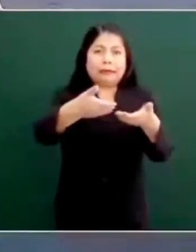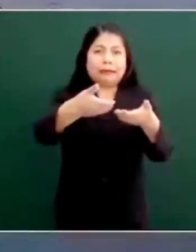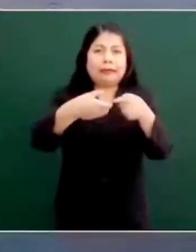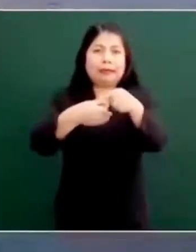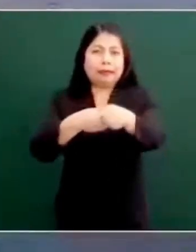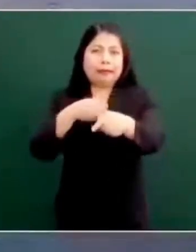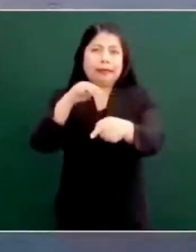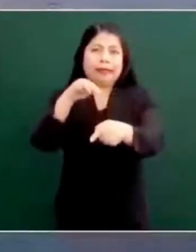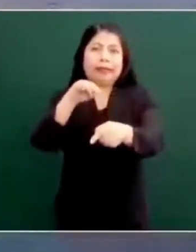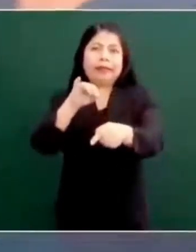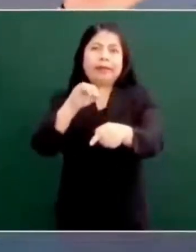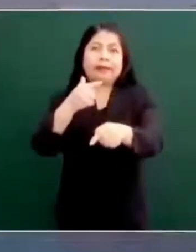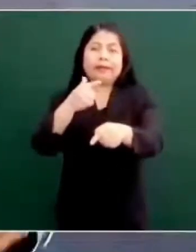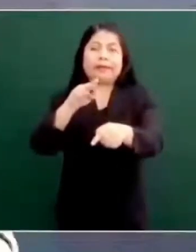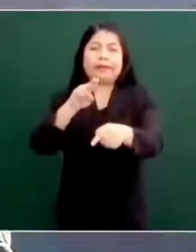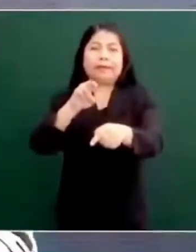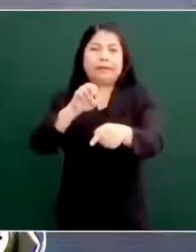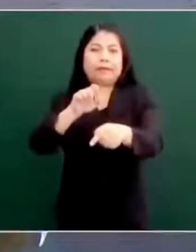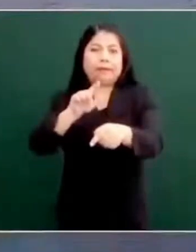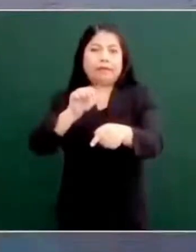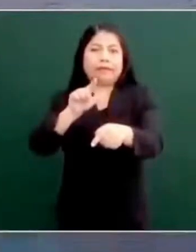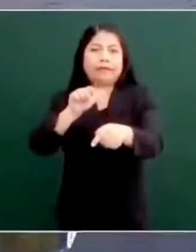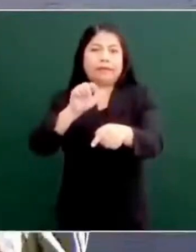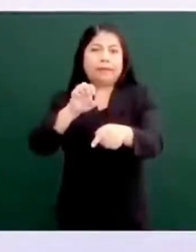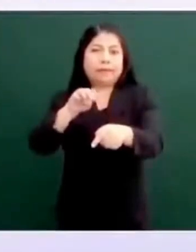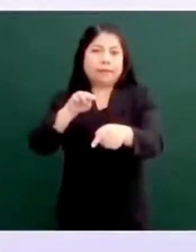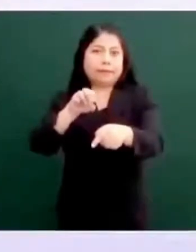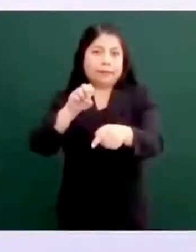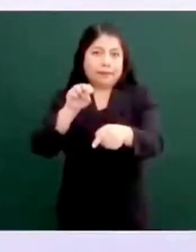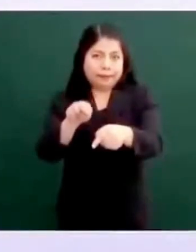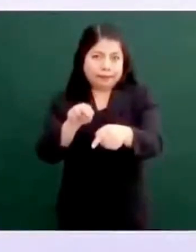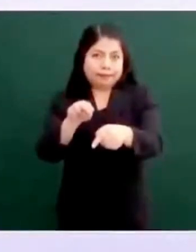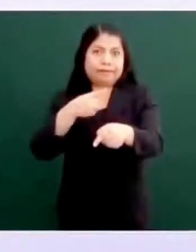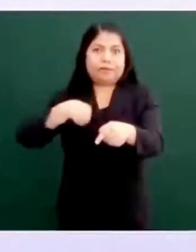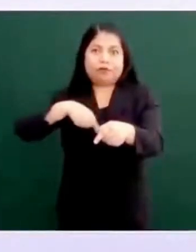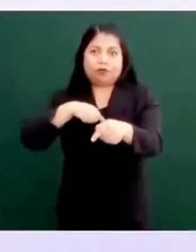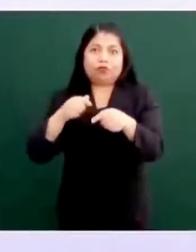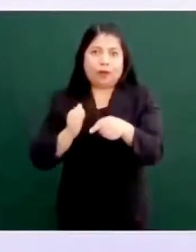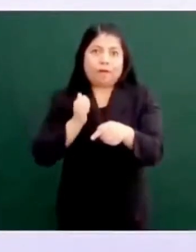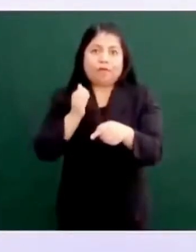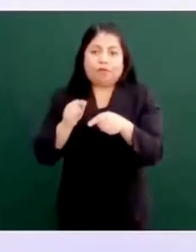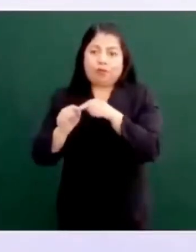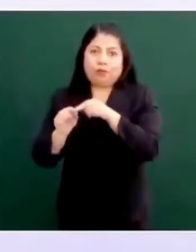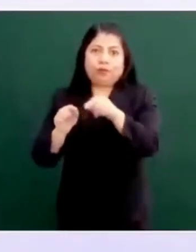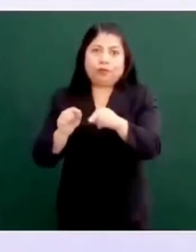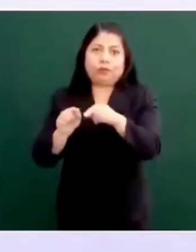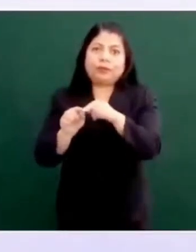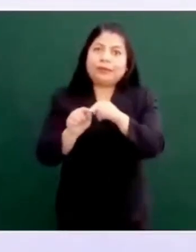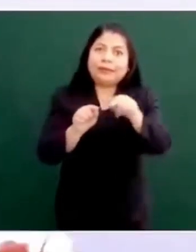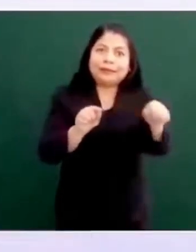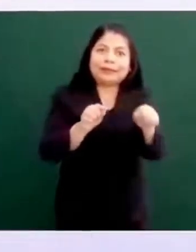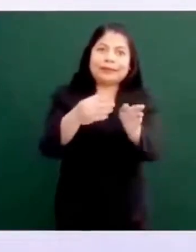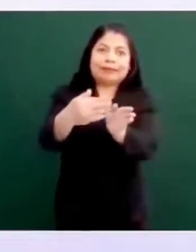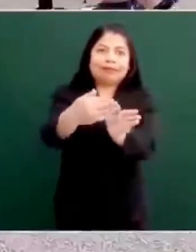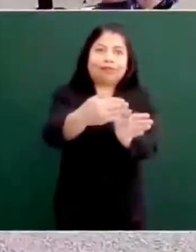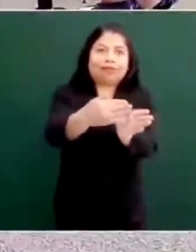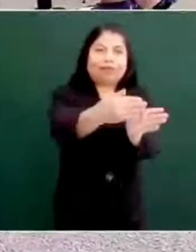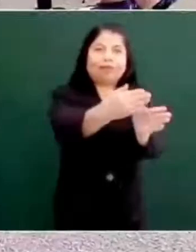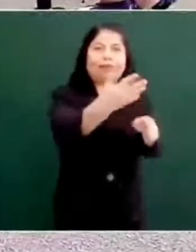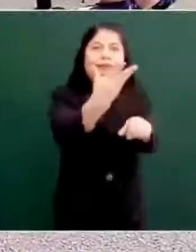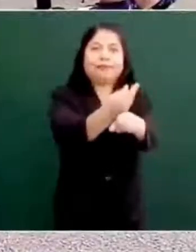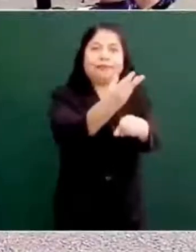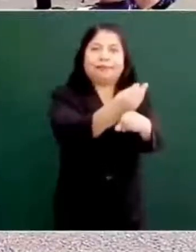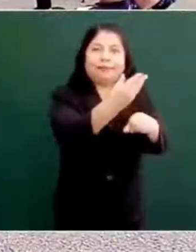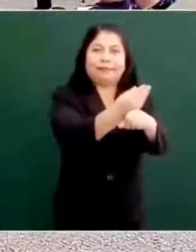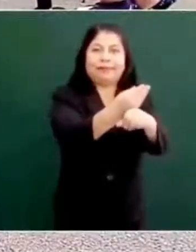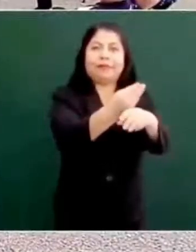en la población de Suspiro, ahí estamos construyendo alrededor de 20 kilómetros de un camino, de dos sentidos, con